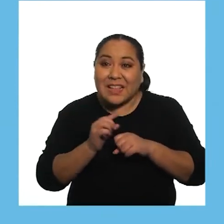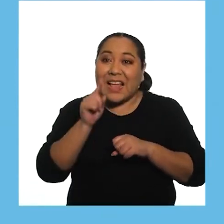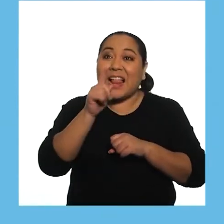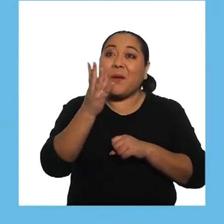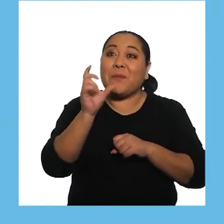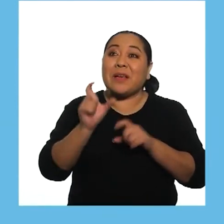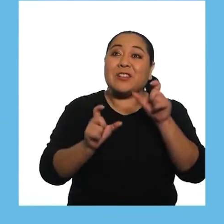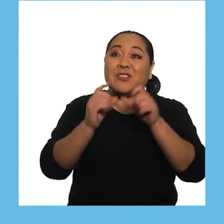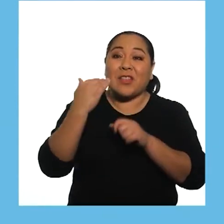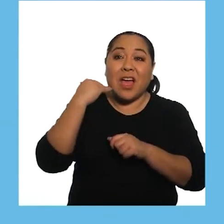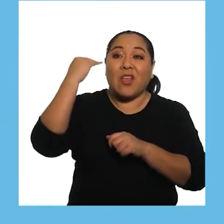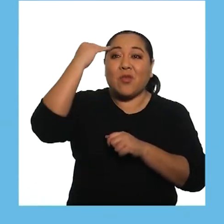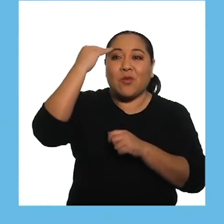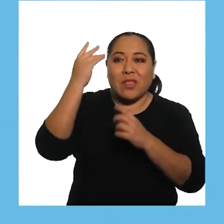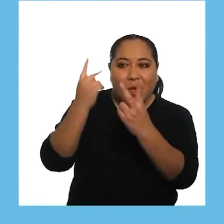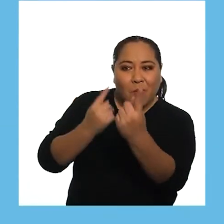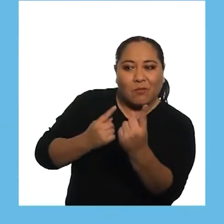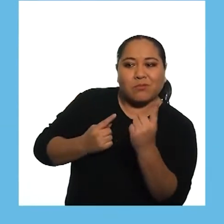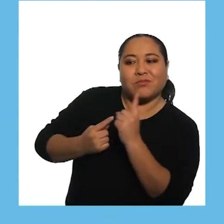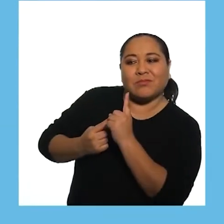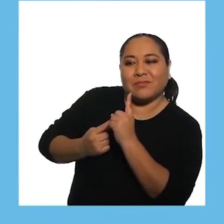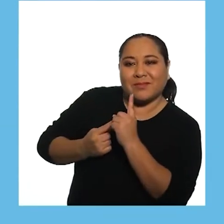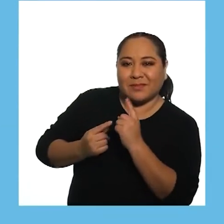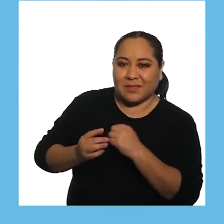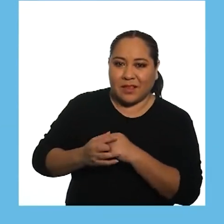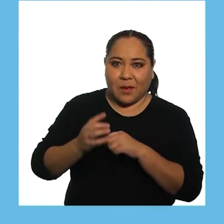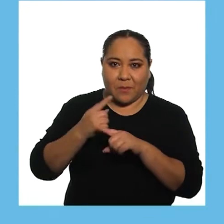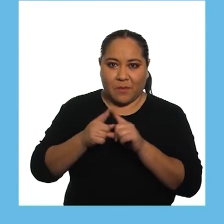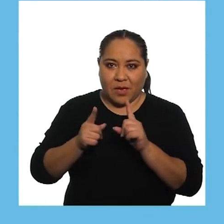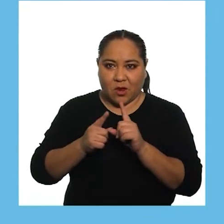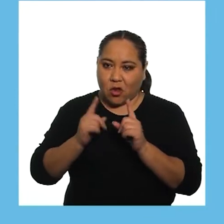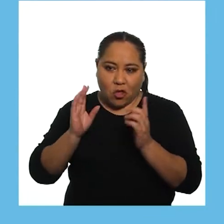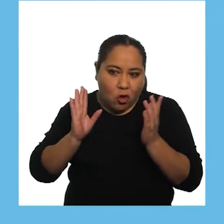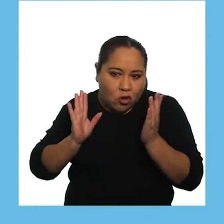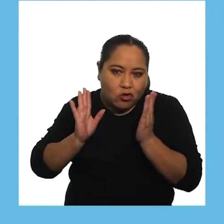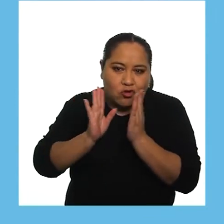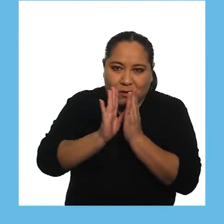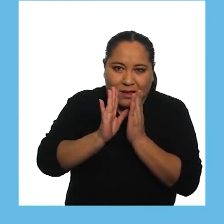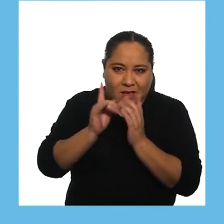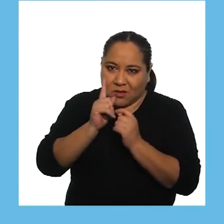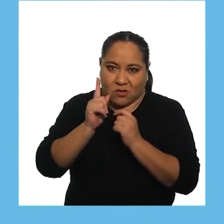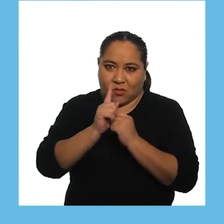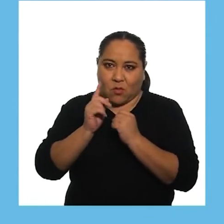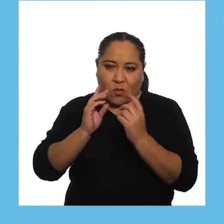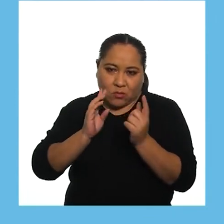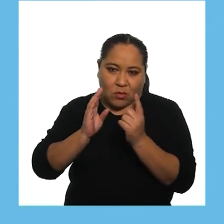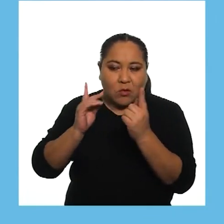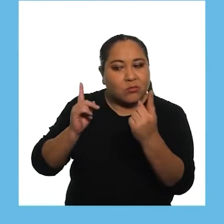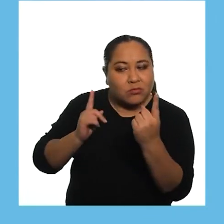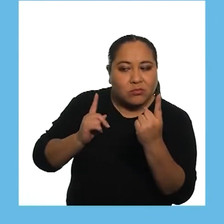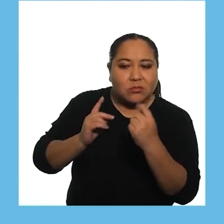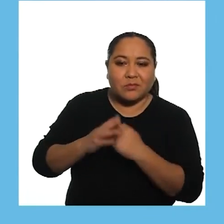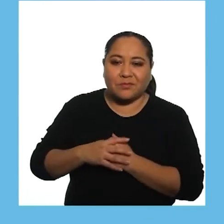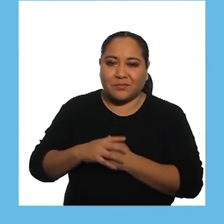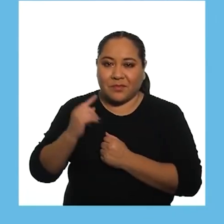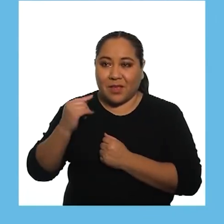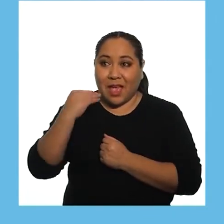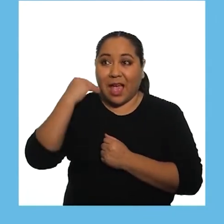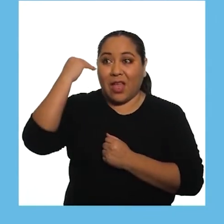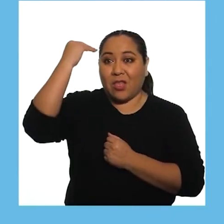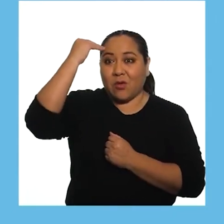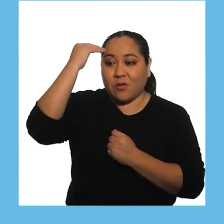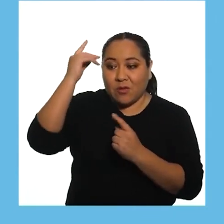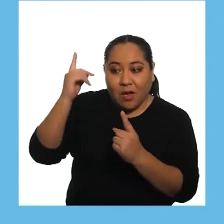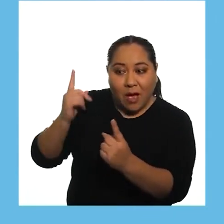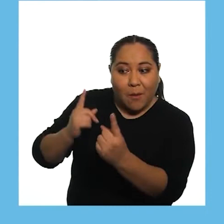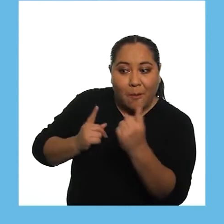señas a la otra persona adulta para que aparezca, pero aún sin acercarse mucho Cuando la